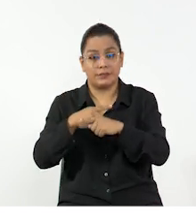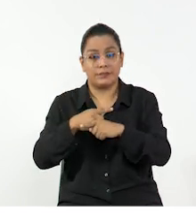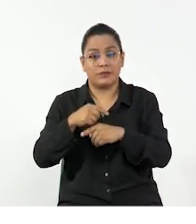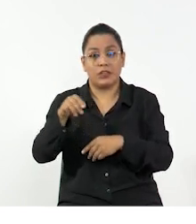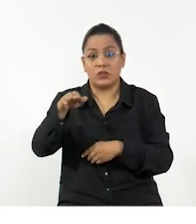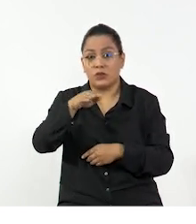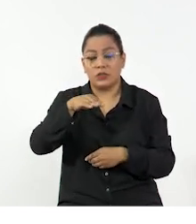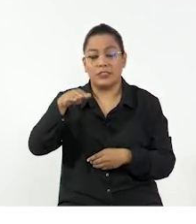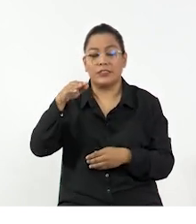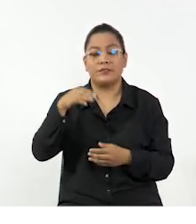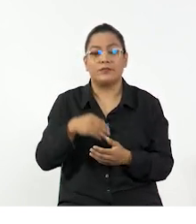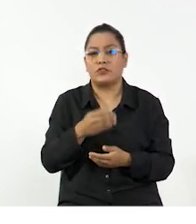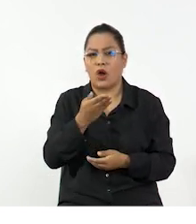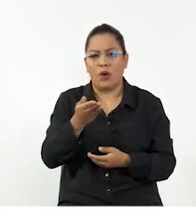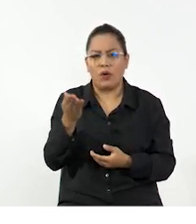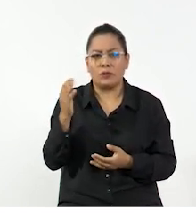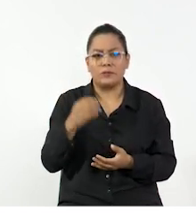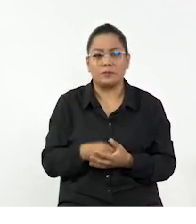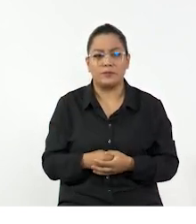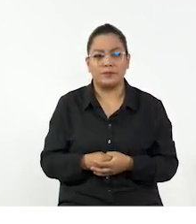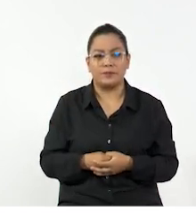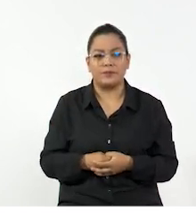o cambiar de posición un objeto.